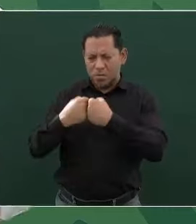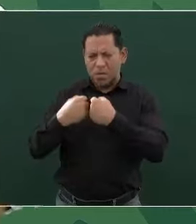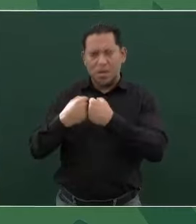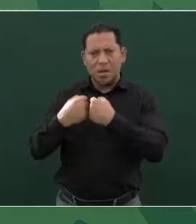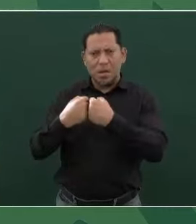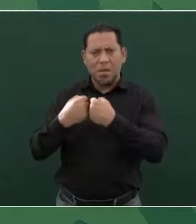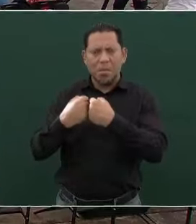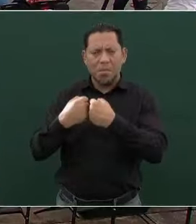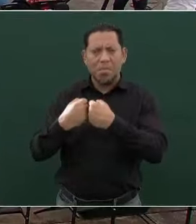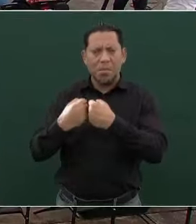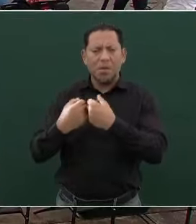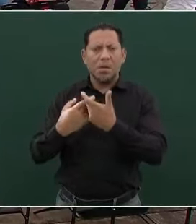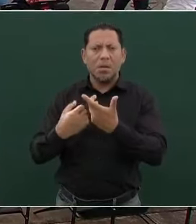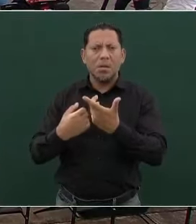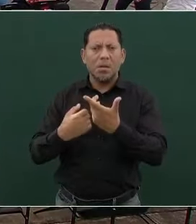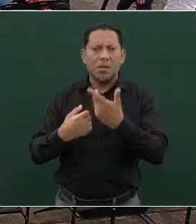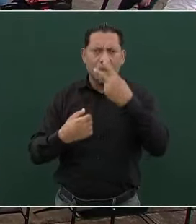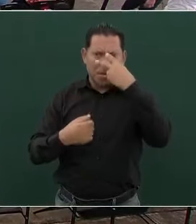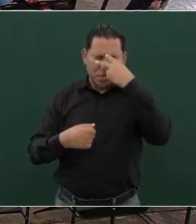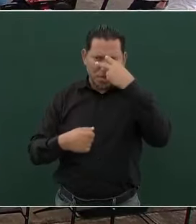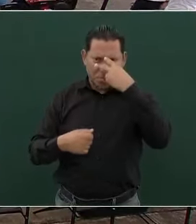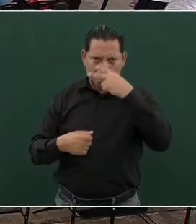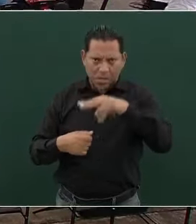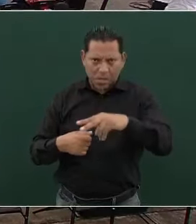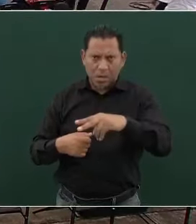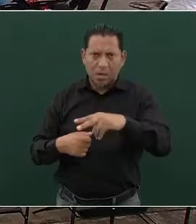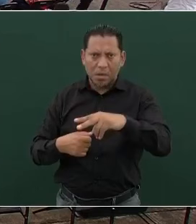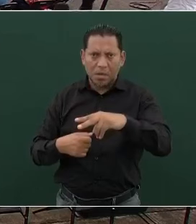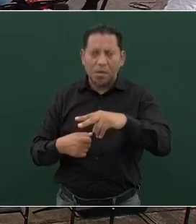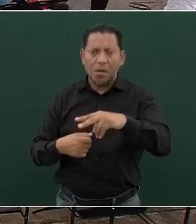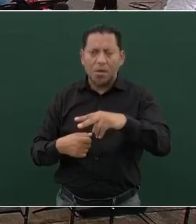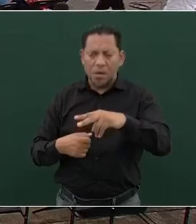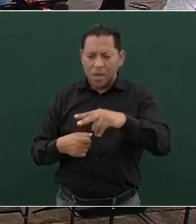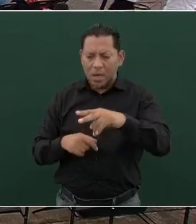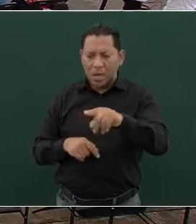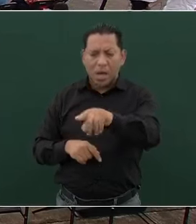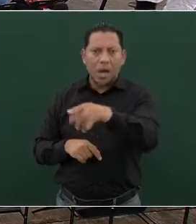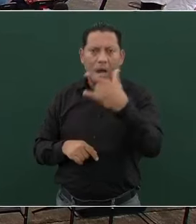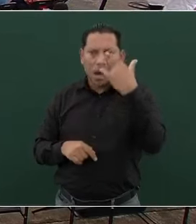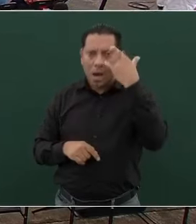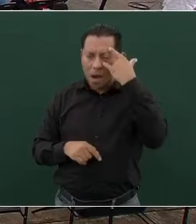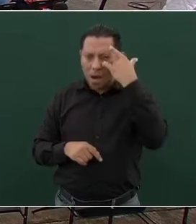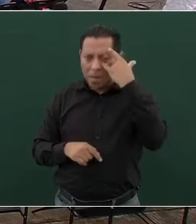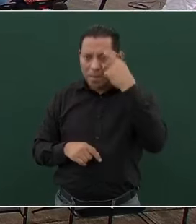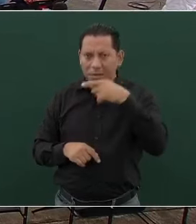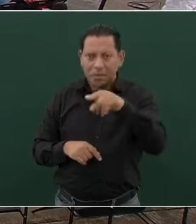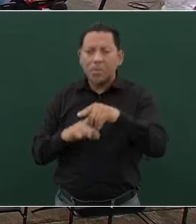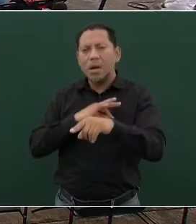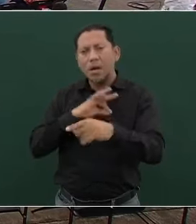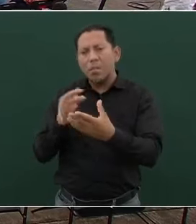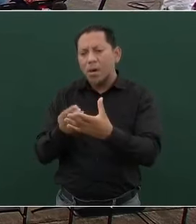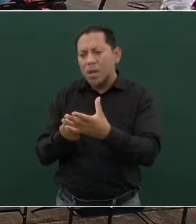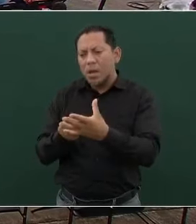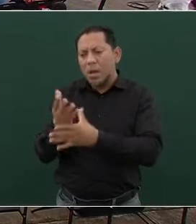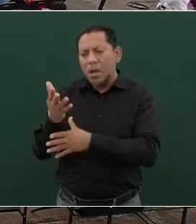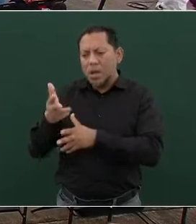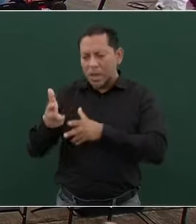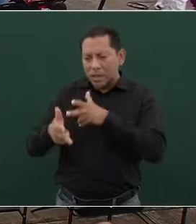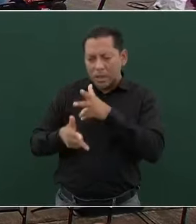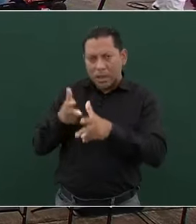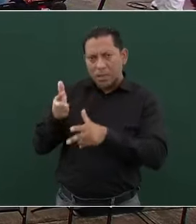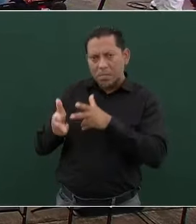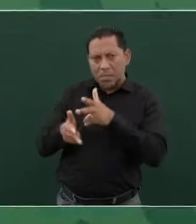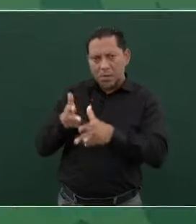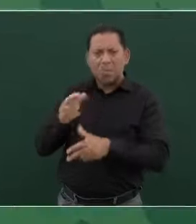de México, que es el estado de Campeche, para poder salir en el Tren Maya